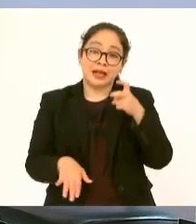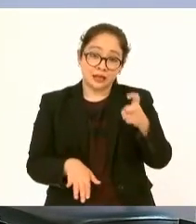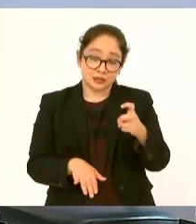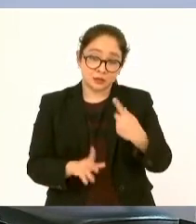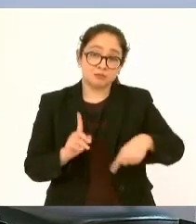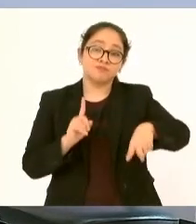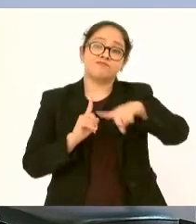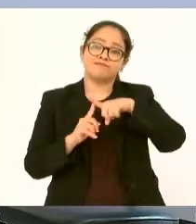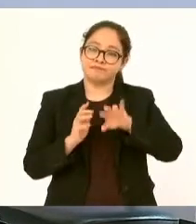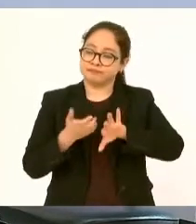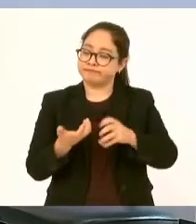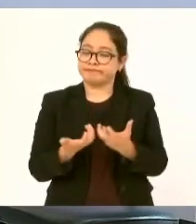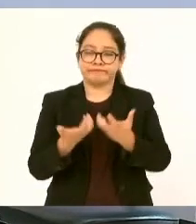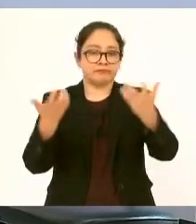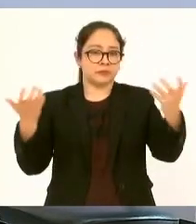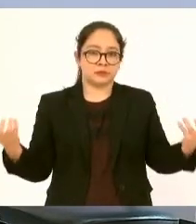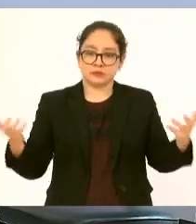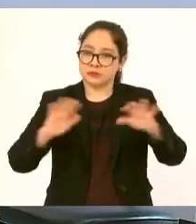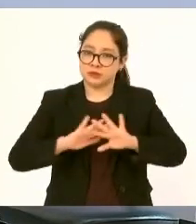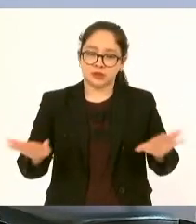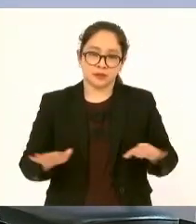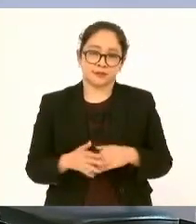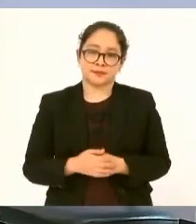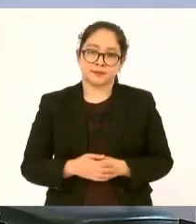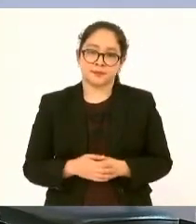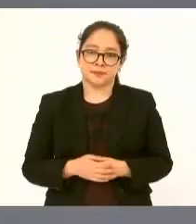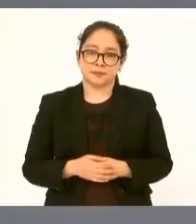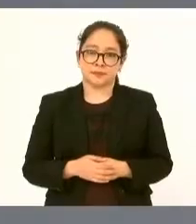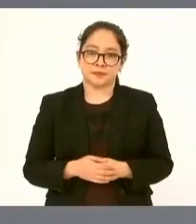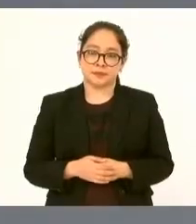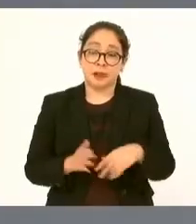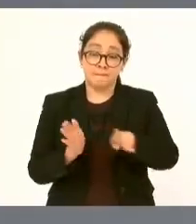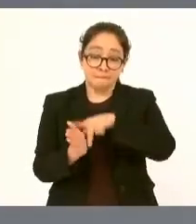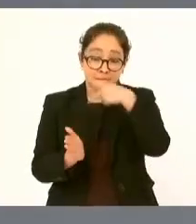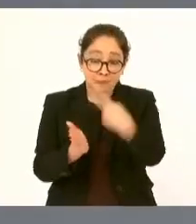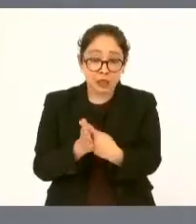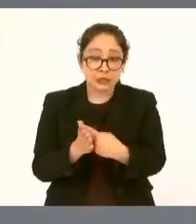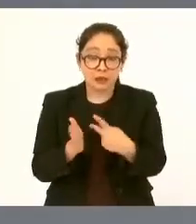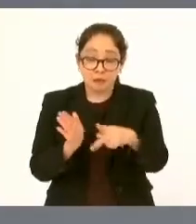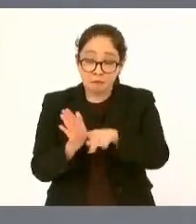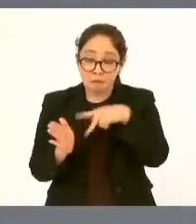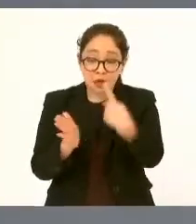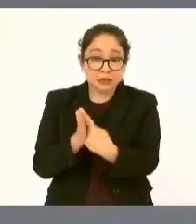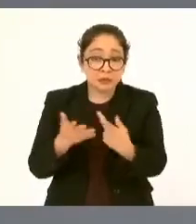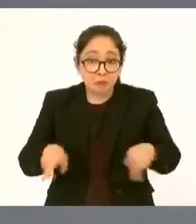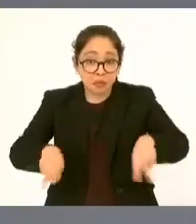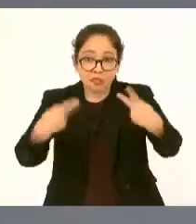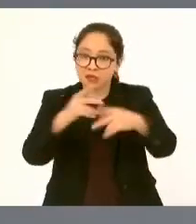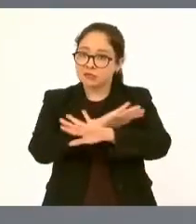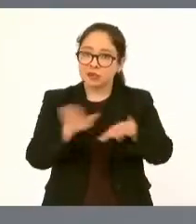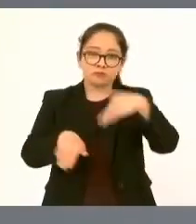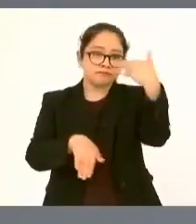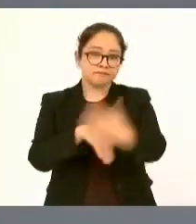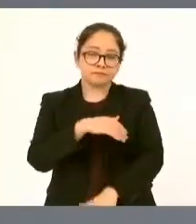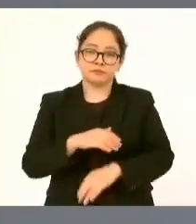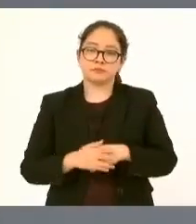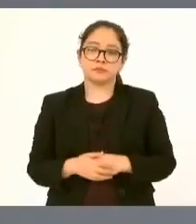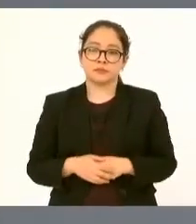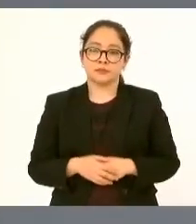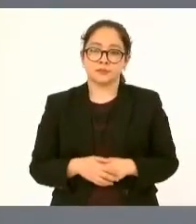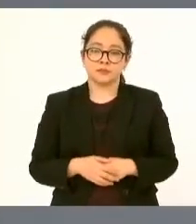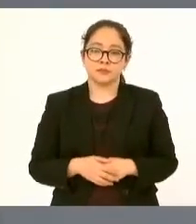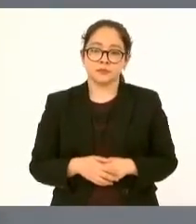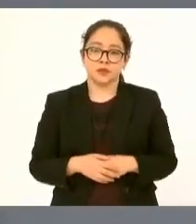ya no se venden las plazas ya no hay servidores